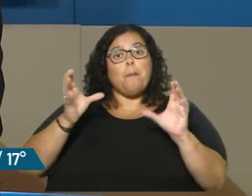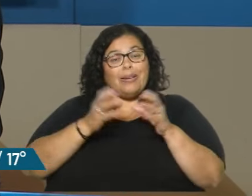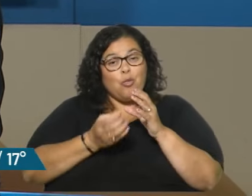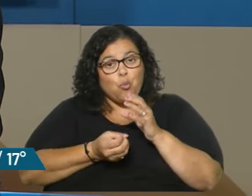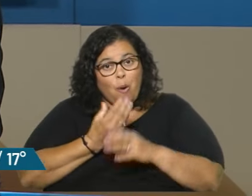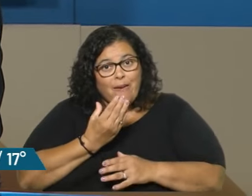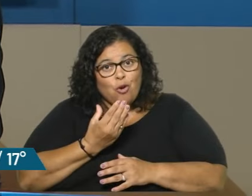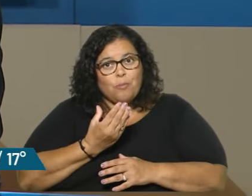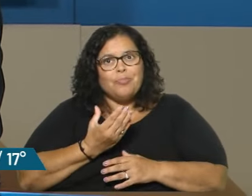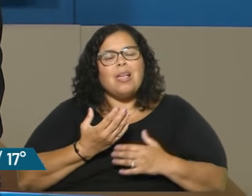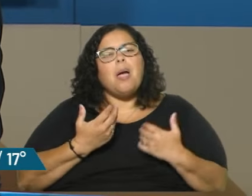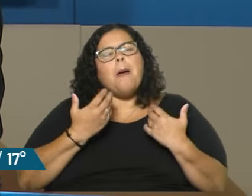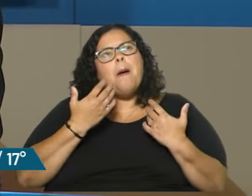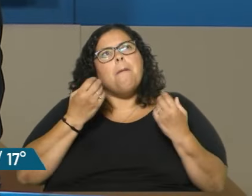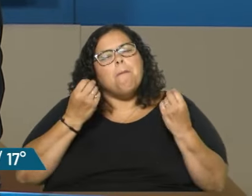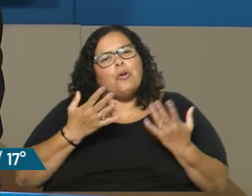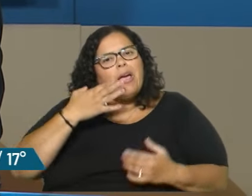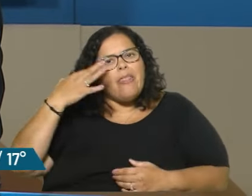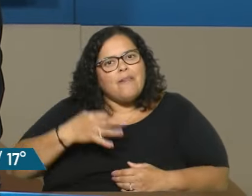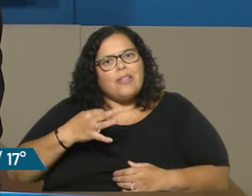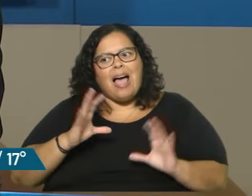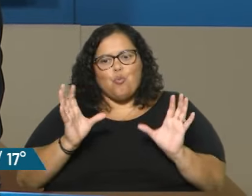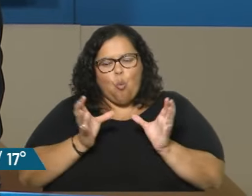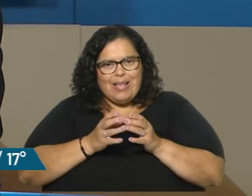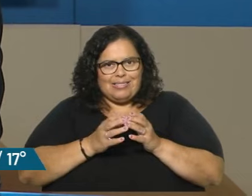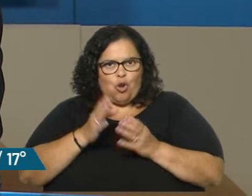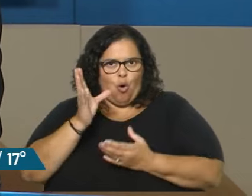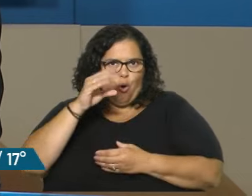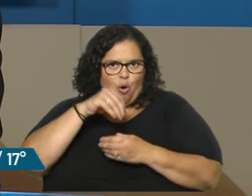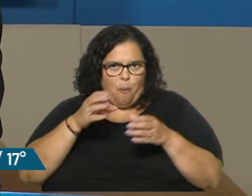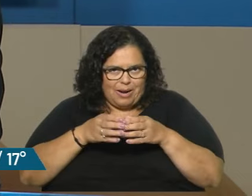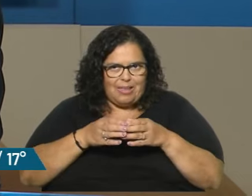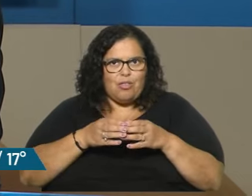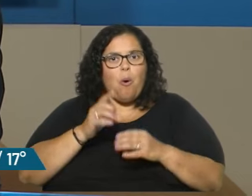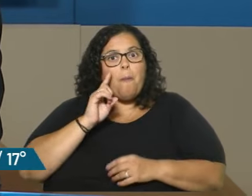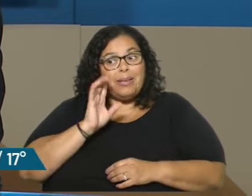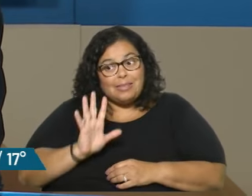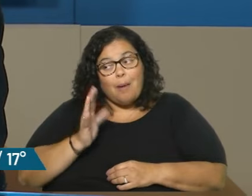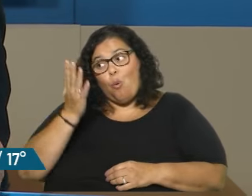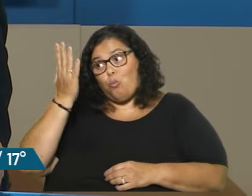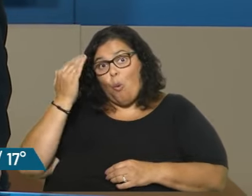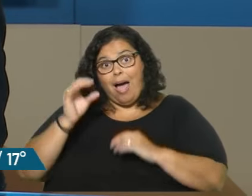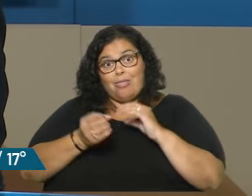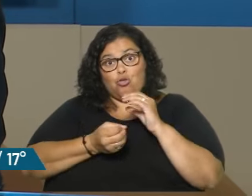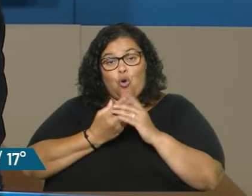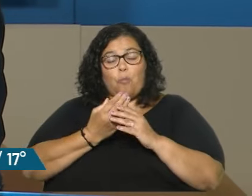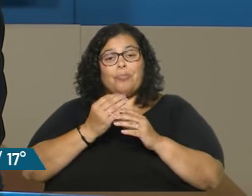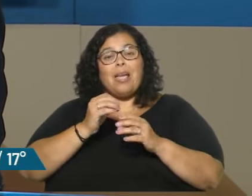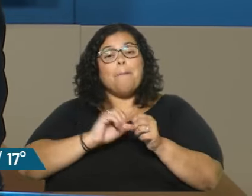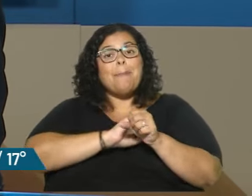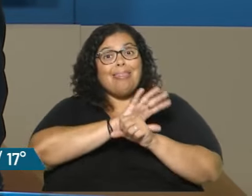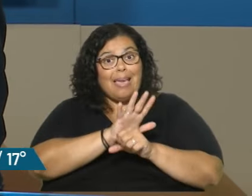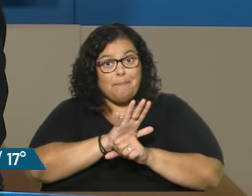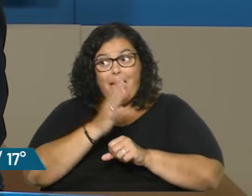Porque creemos férreamente desde Patria Alternativa que en épocas de pandemia, que fue cuando se creó Patria Alternativa,